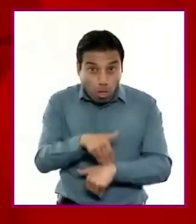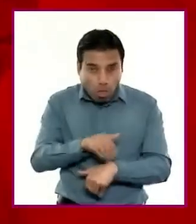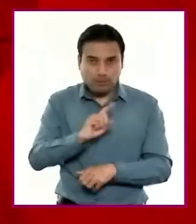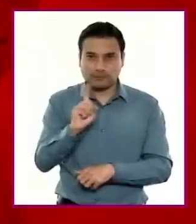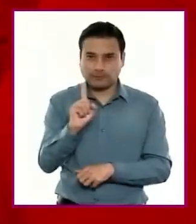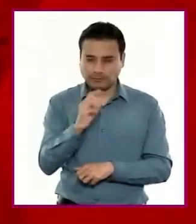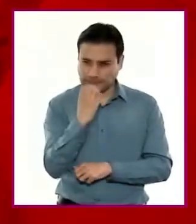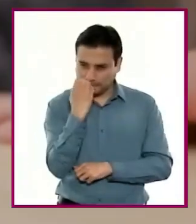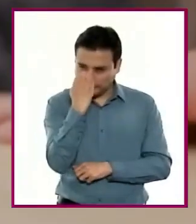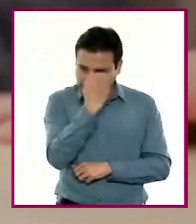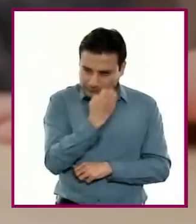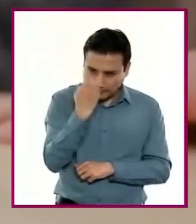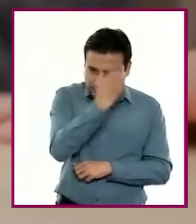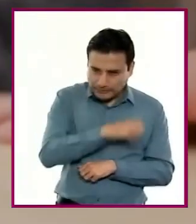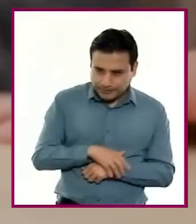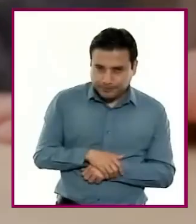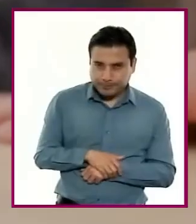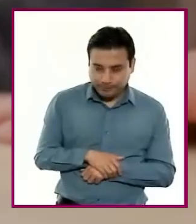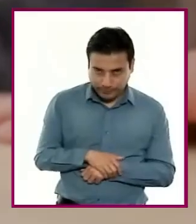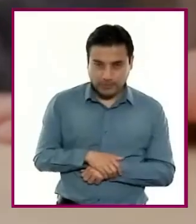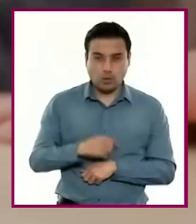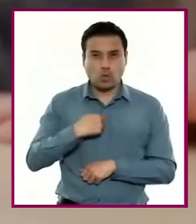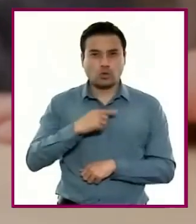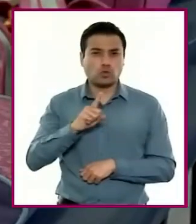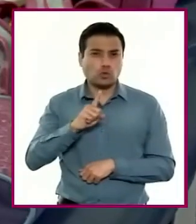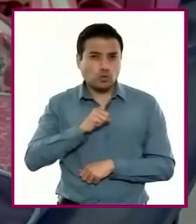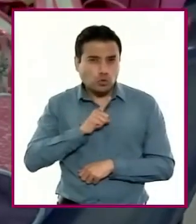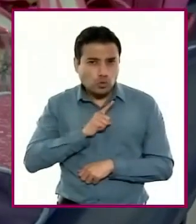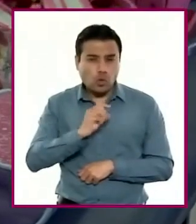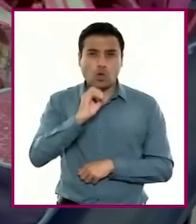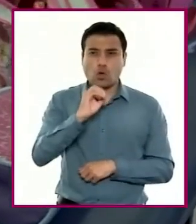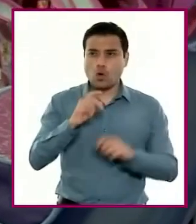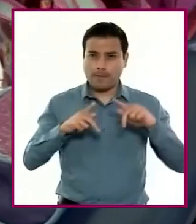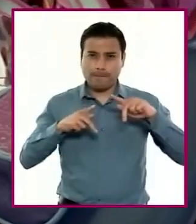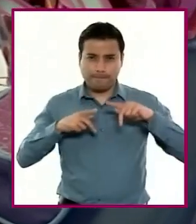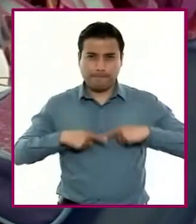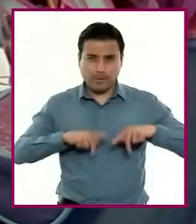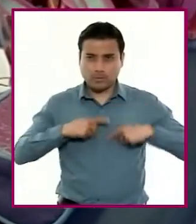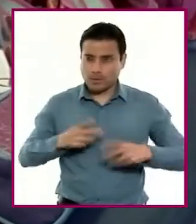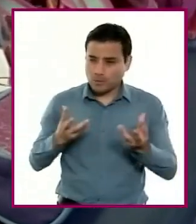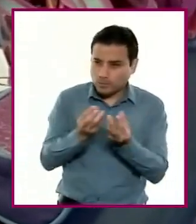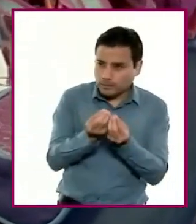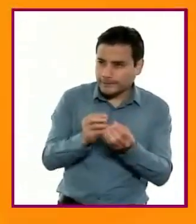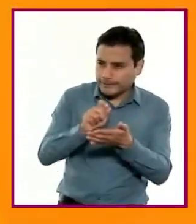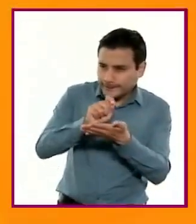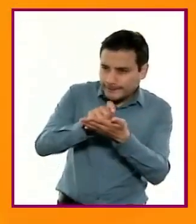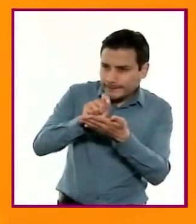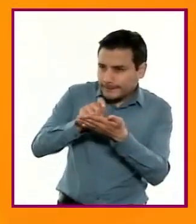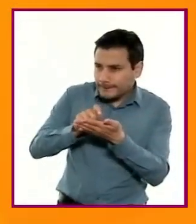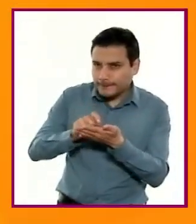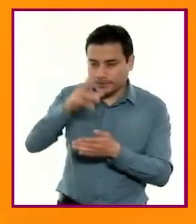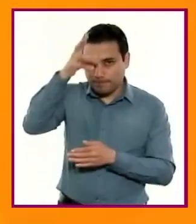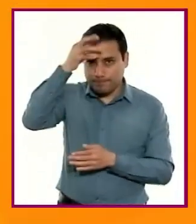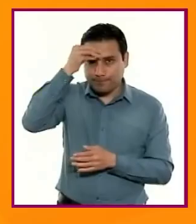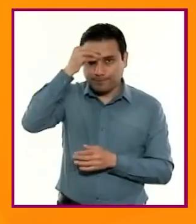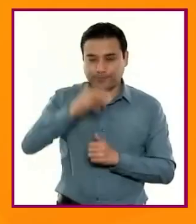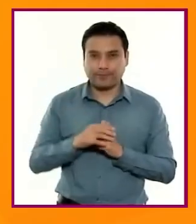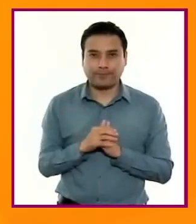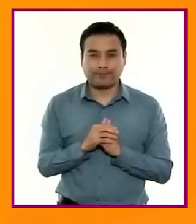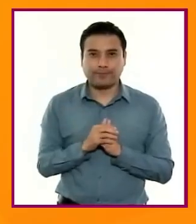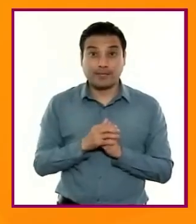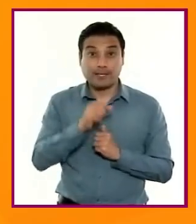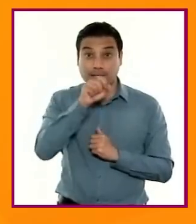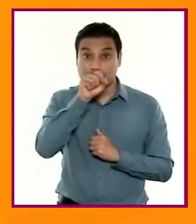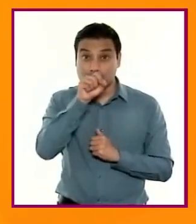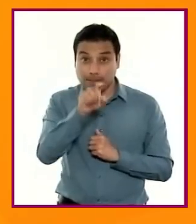individual y lo colectivo lo que escriben, a fin de lograr los propósitos establecidos previamente. Además, se fomenta la